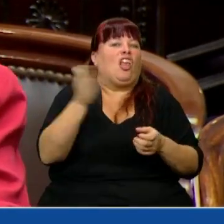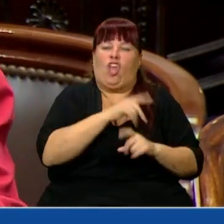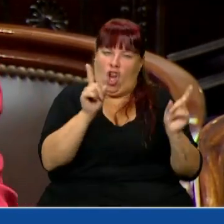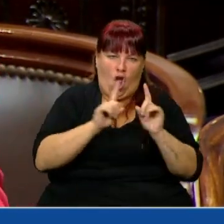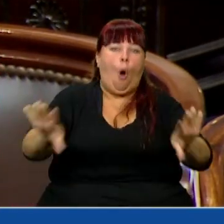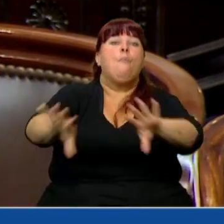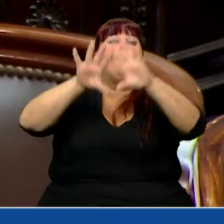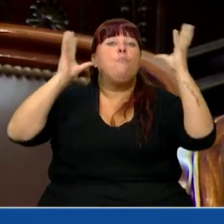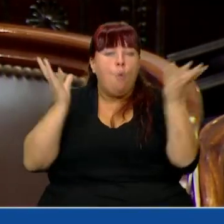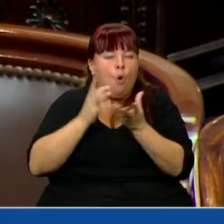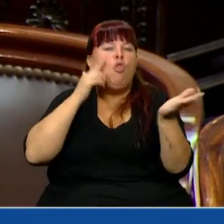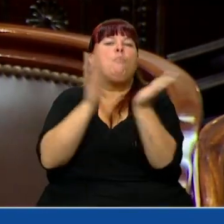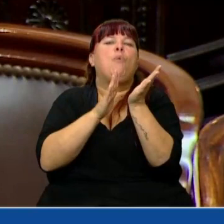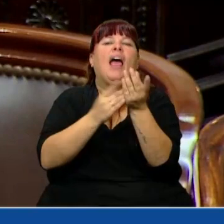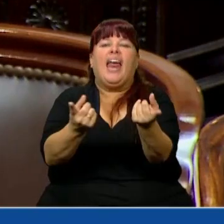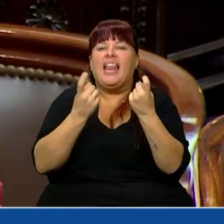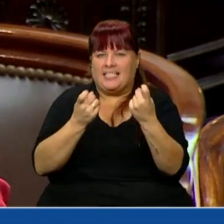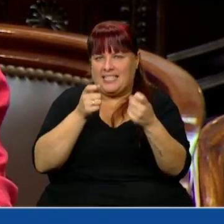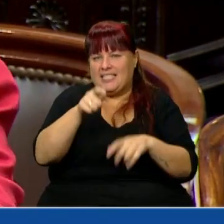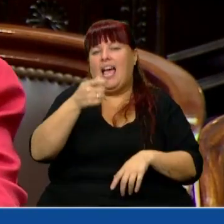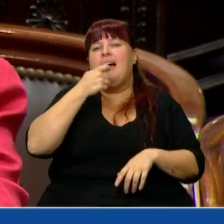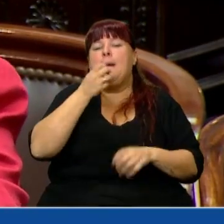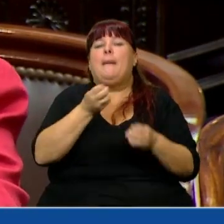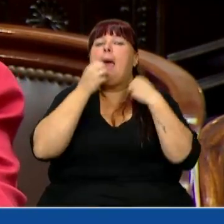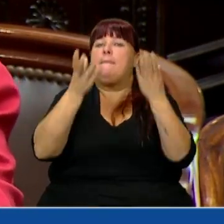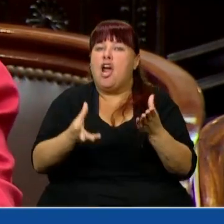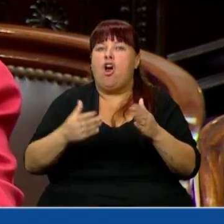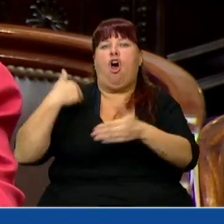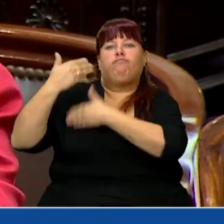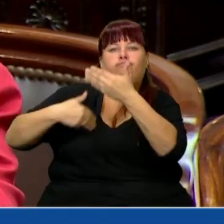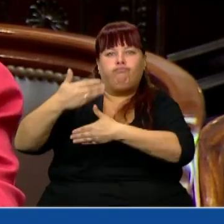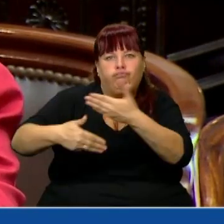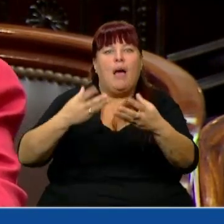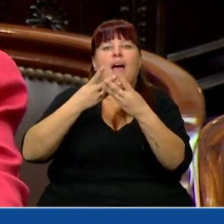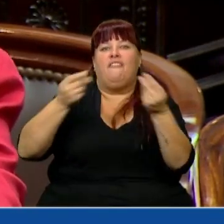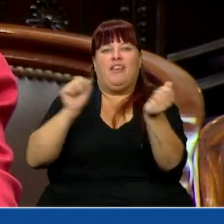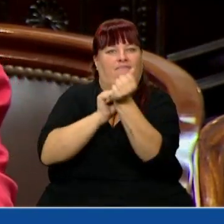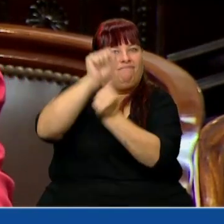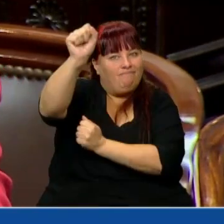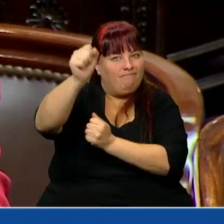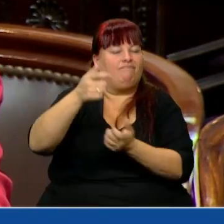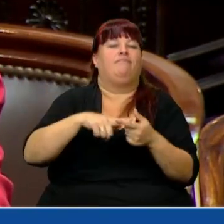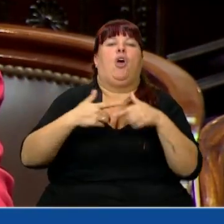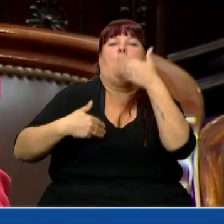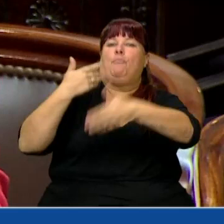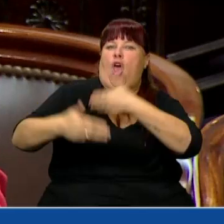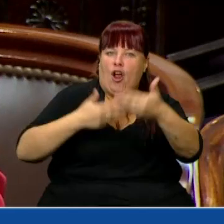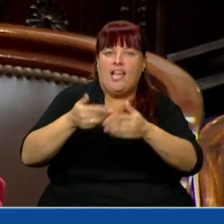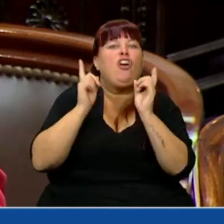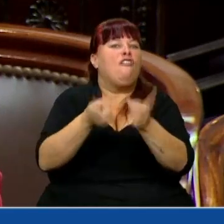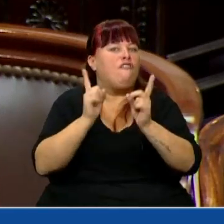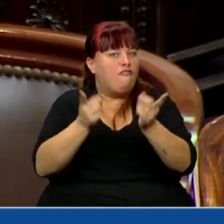En el mundo se comprueba la necesidad de que para fortalecer trayectorias de terminalidad, de progreso,